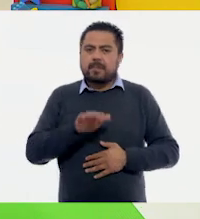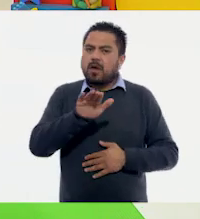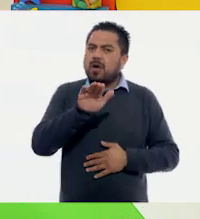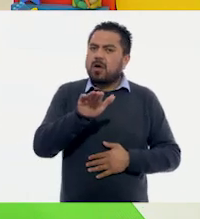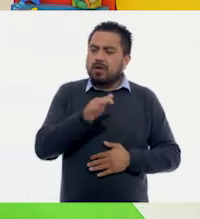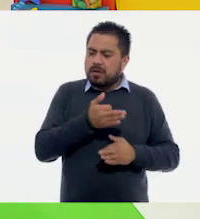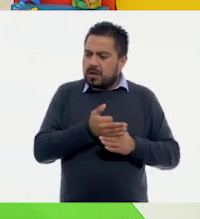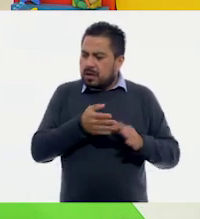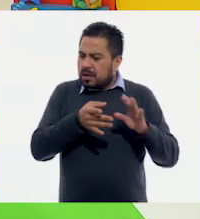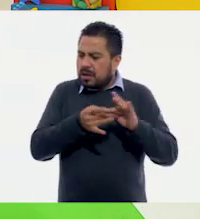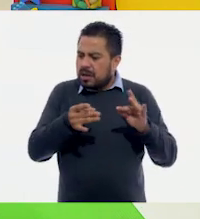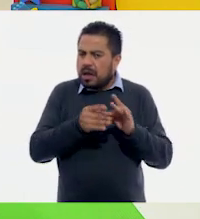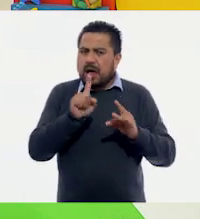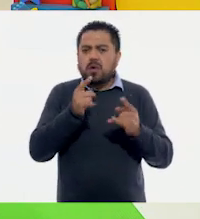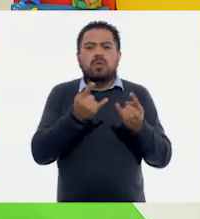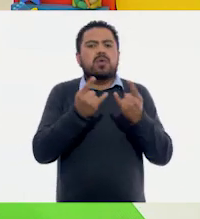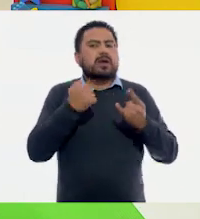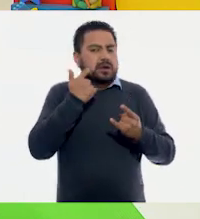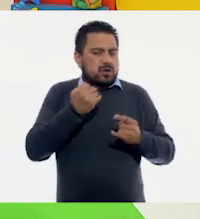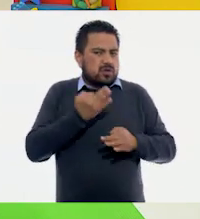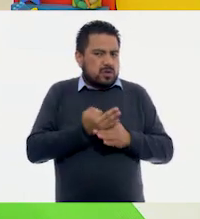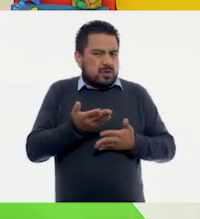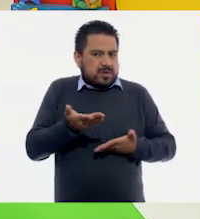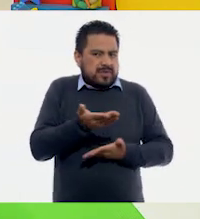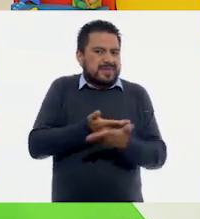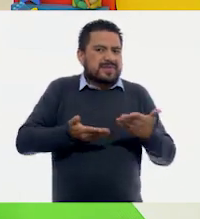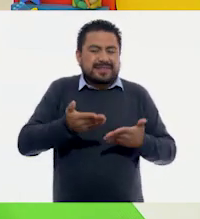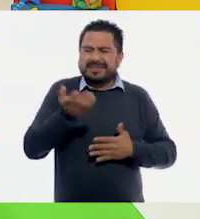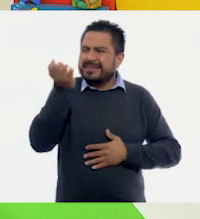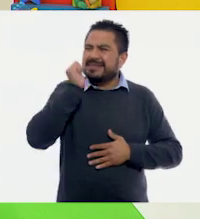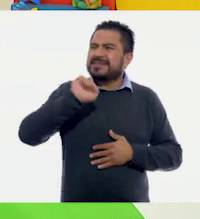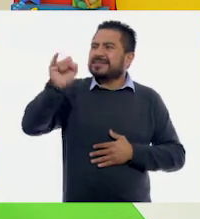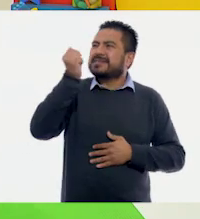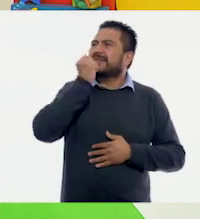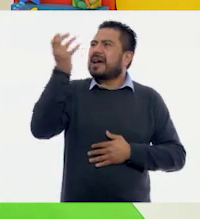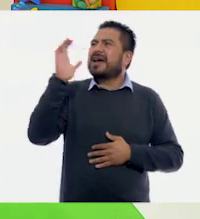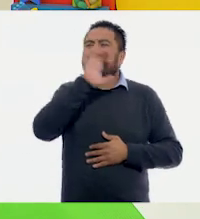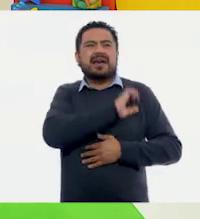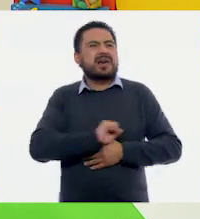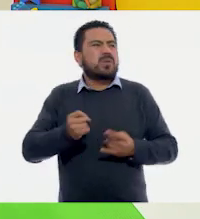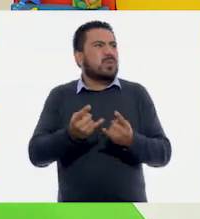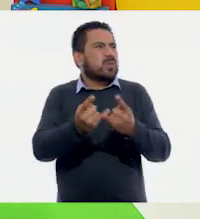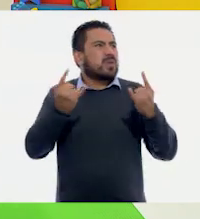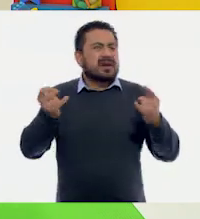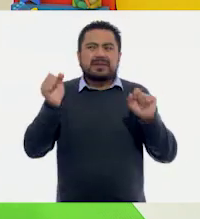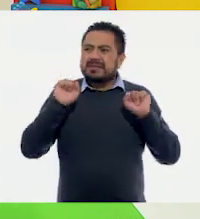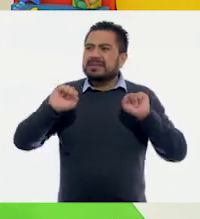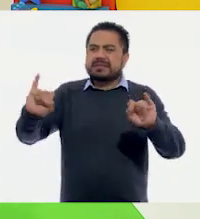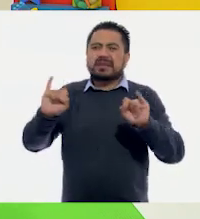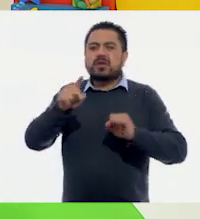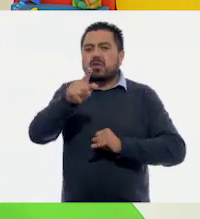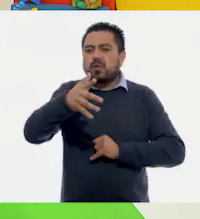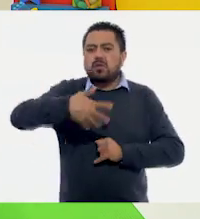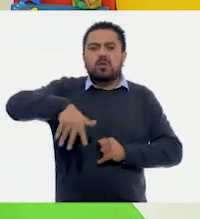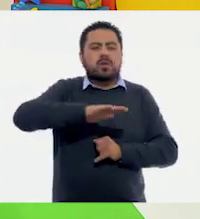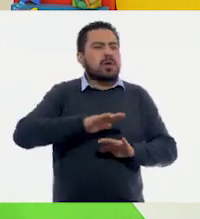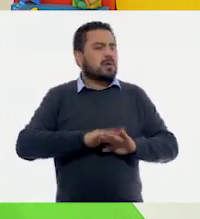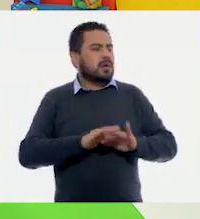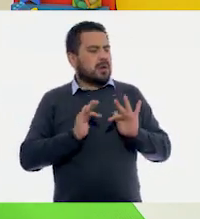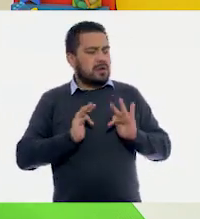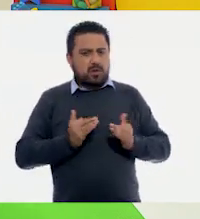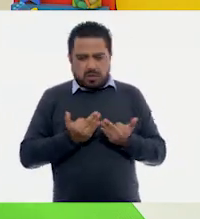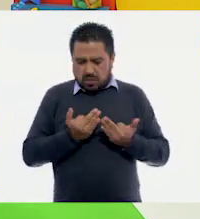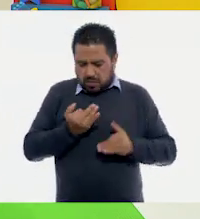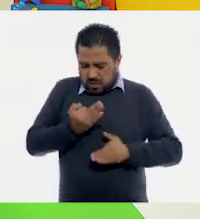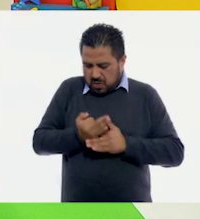hablando de eso, hay un cuento que les quiero contar. ¡Sí! ¡Nos encantan los cuentos! Busquen un lugar cómodo, así como